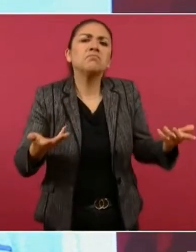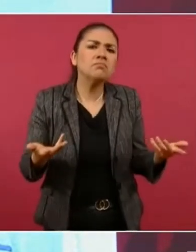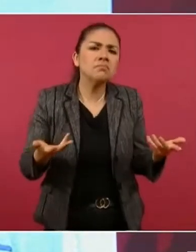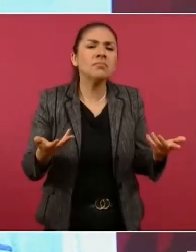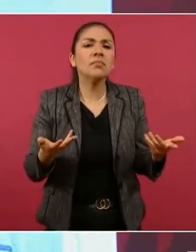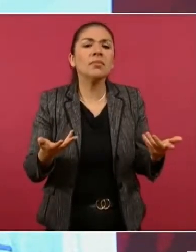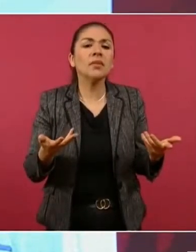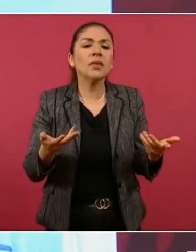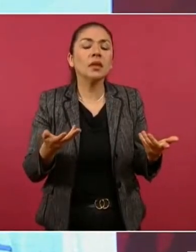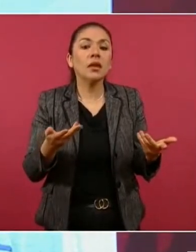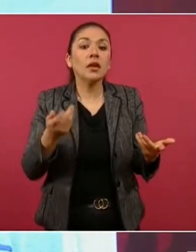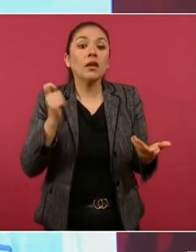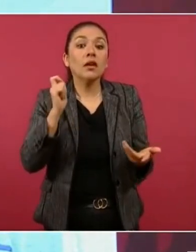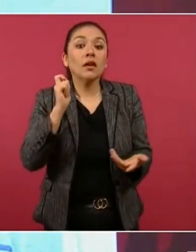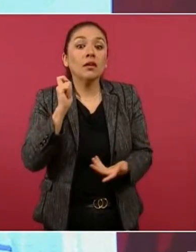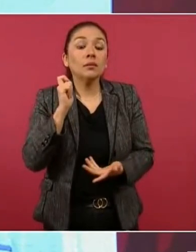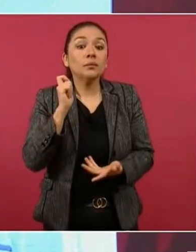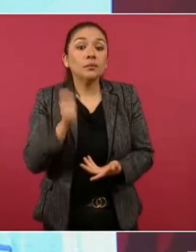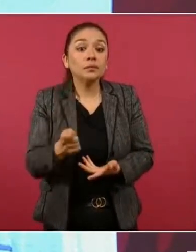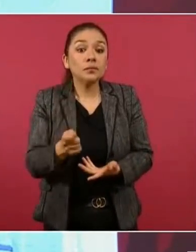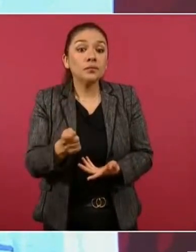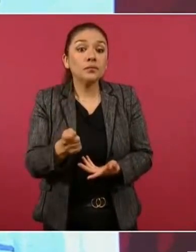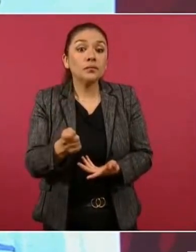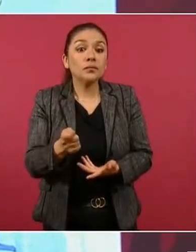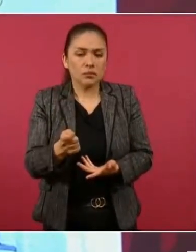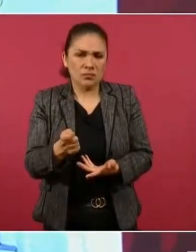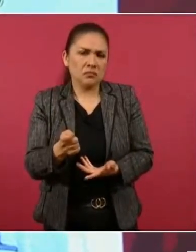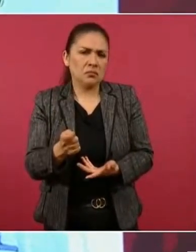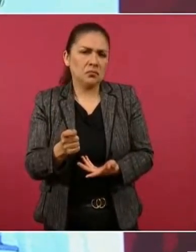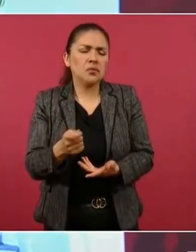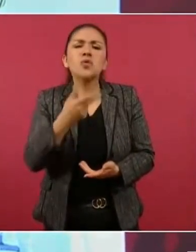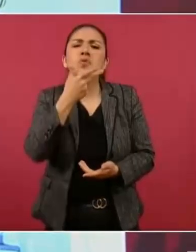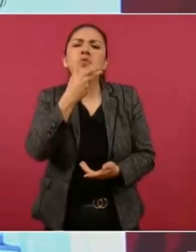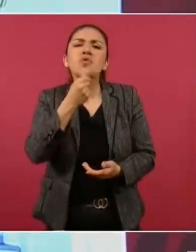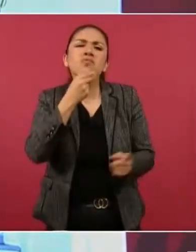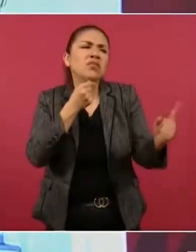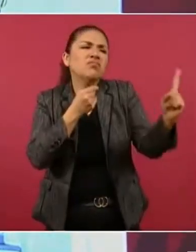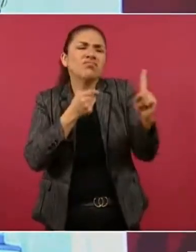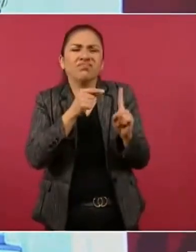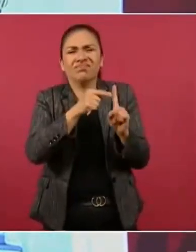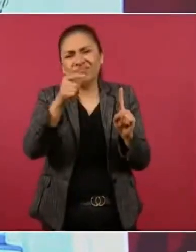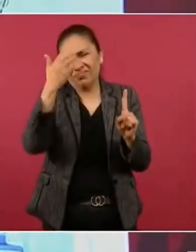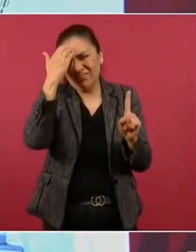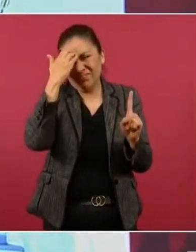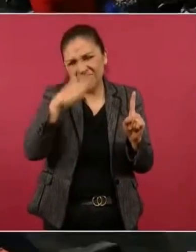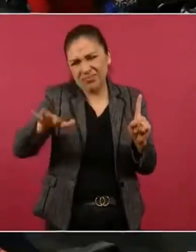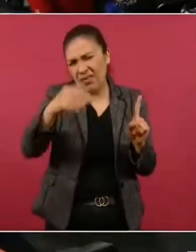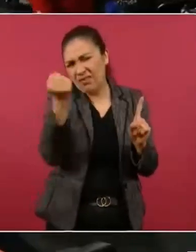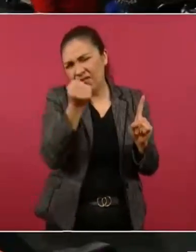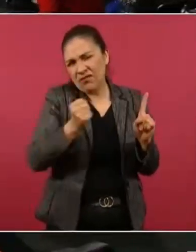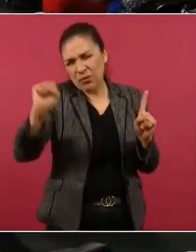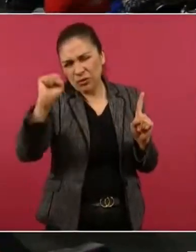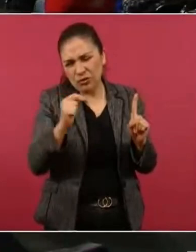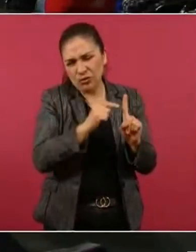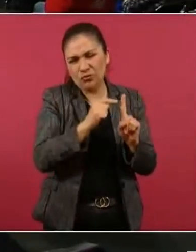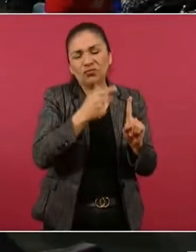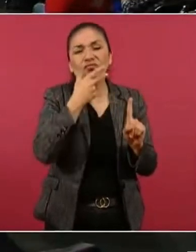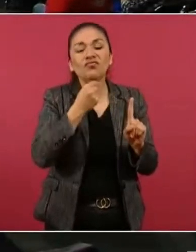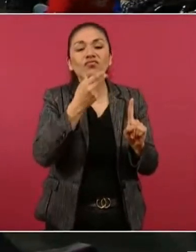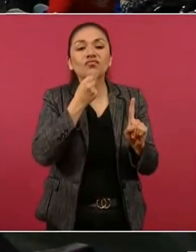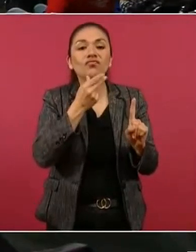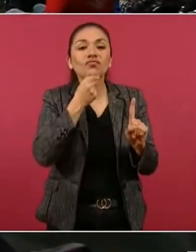que un señor contratista famoso que